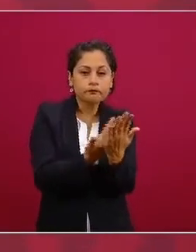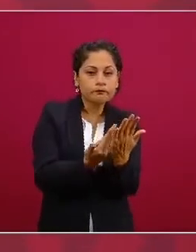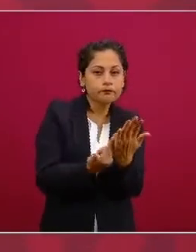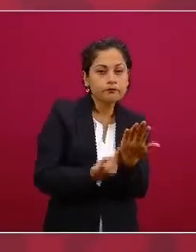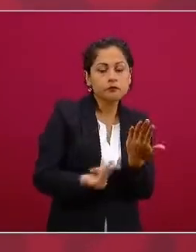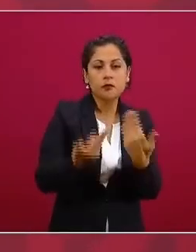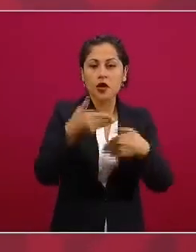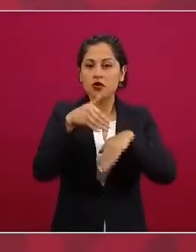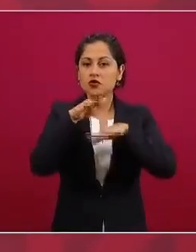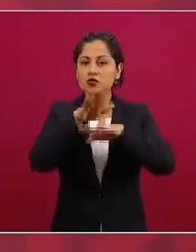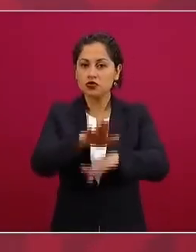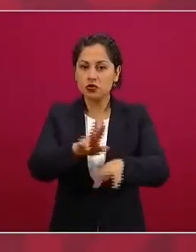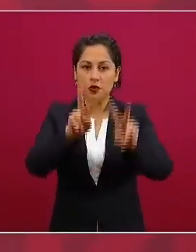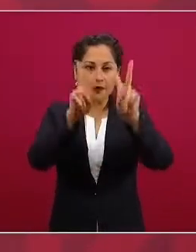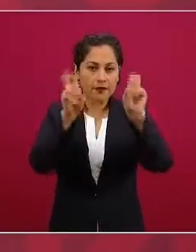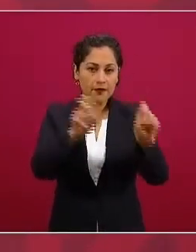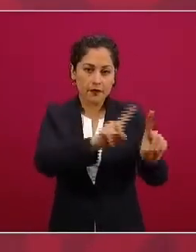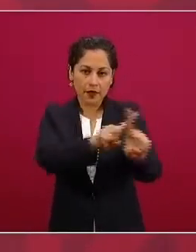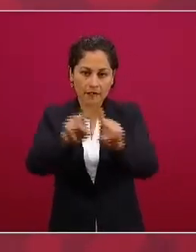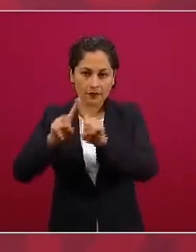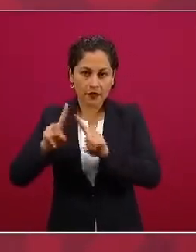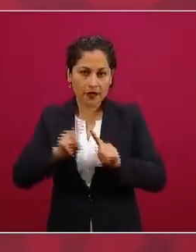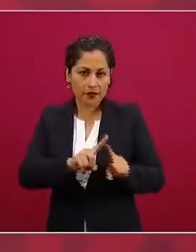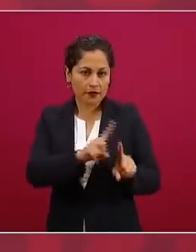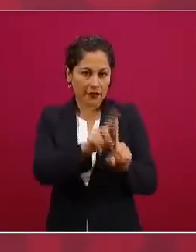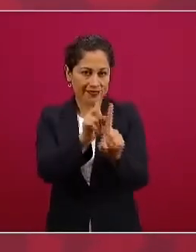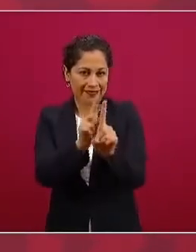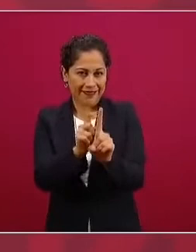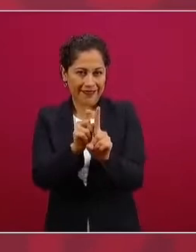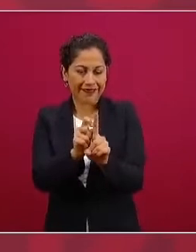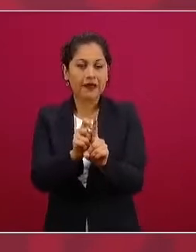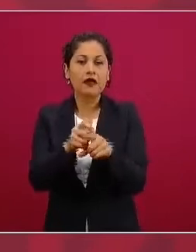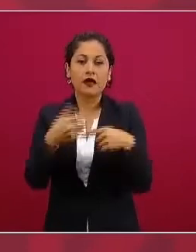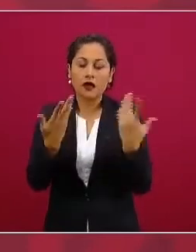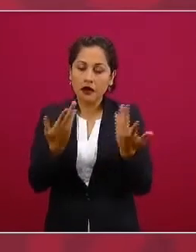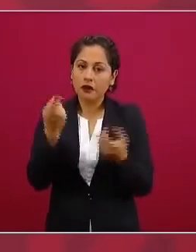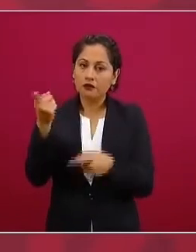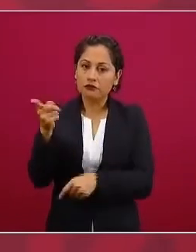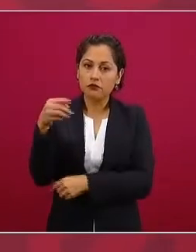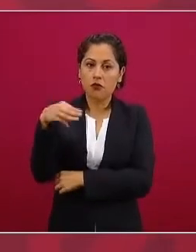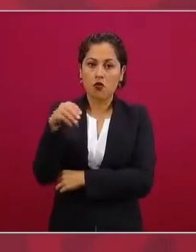pues ya no queda nada sólo los moneros